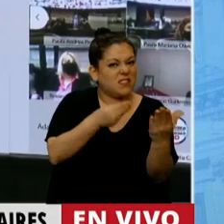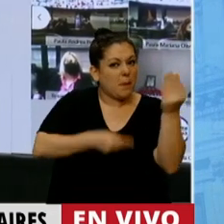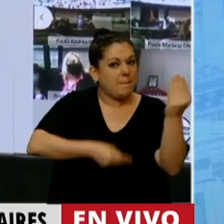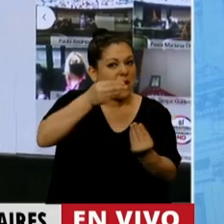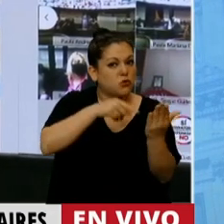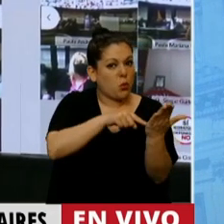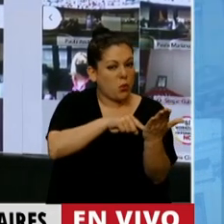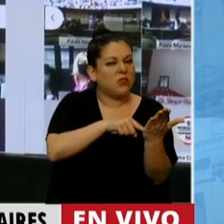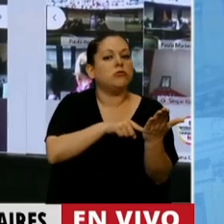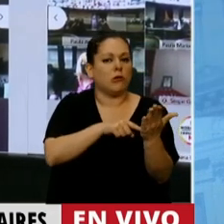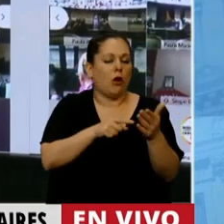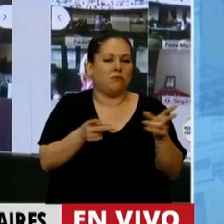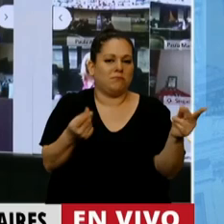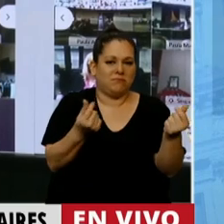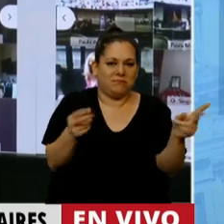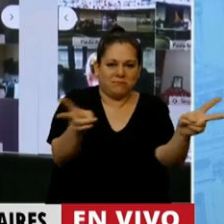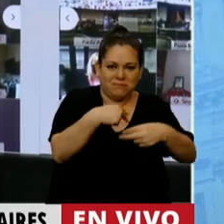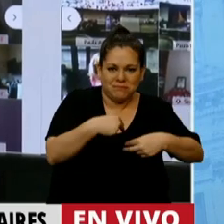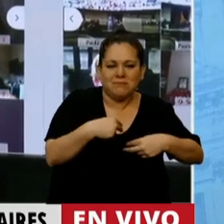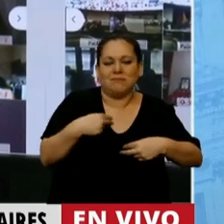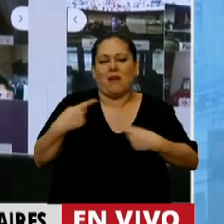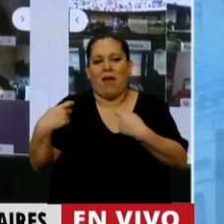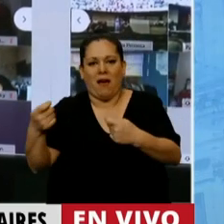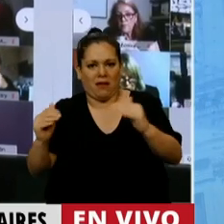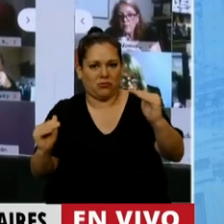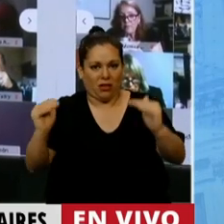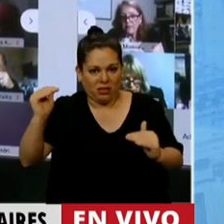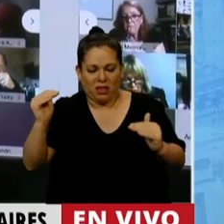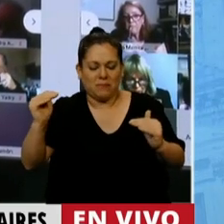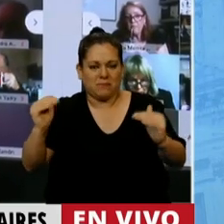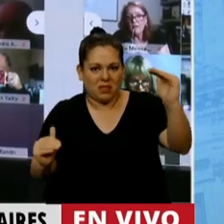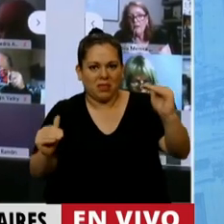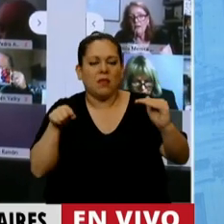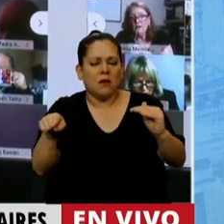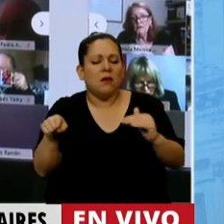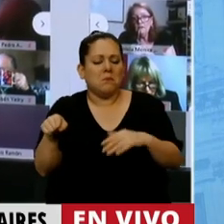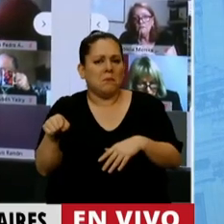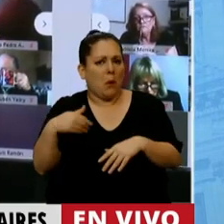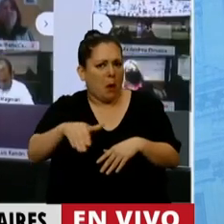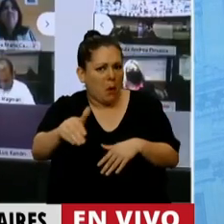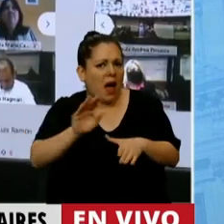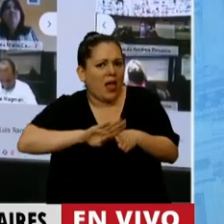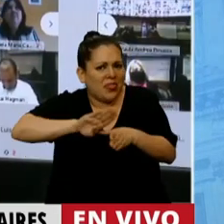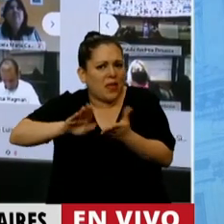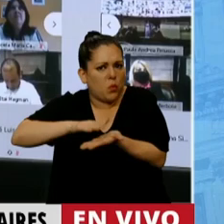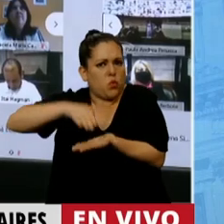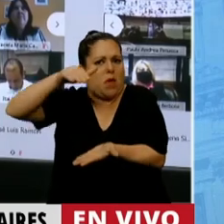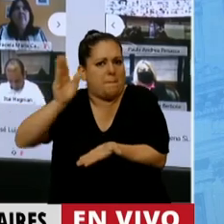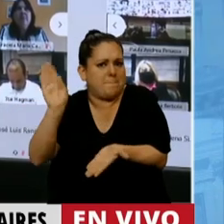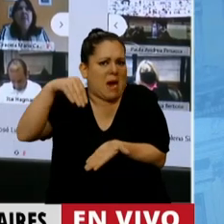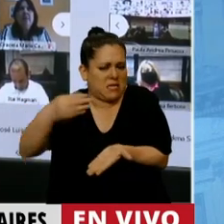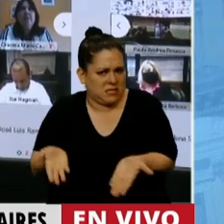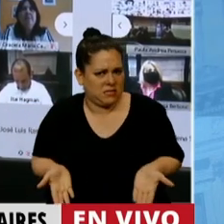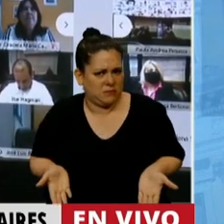de ese déficit lo va a financiar con emisión monetaria y otra parte con un nuevo endeudamiento. Y acá quiero ser clara,